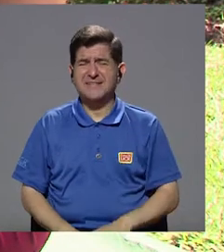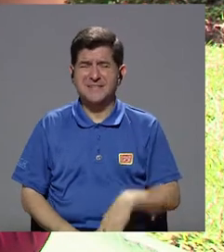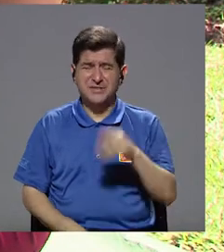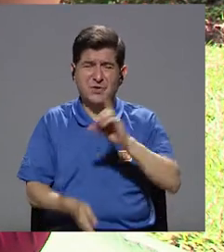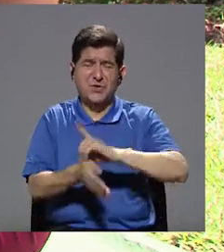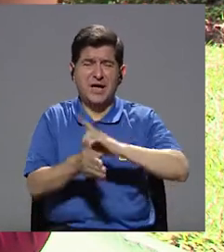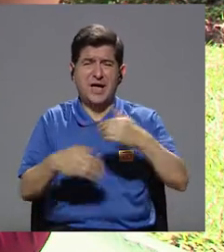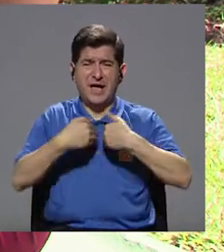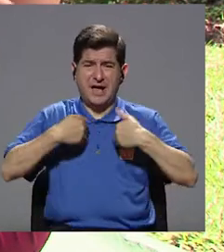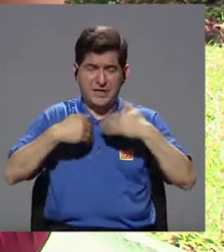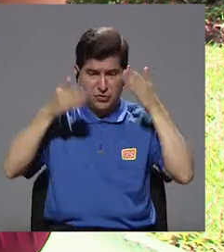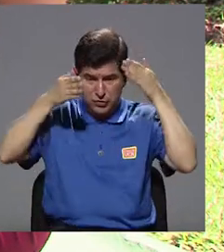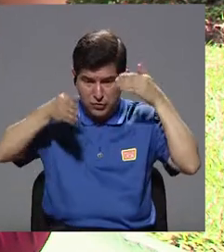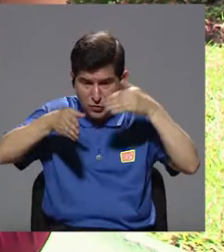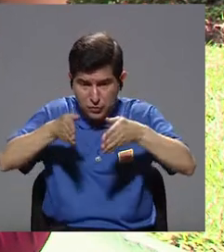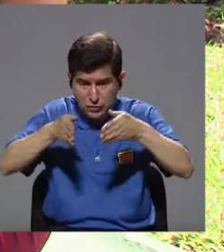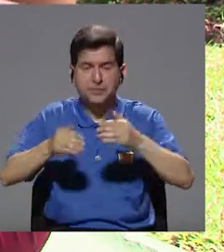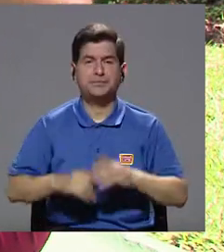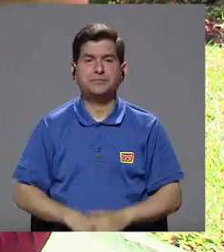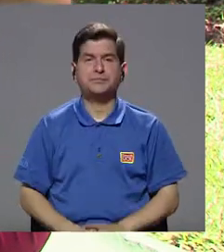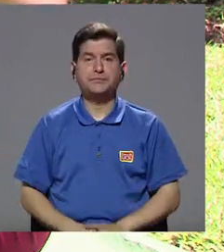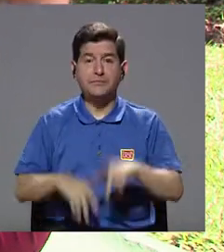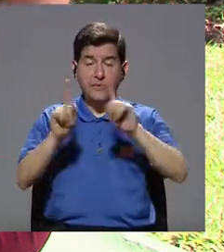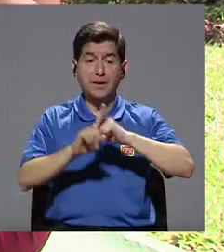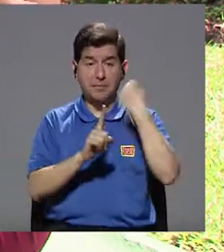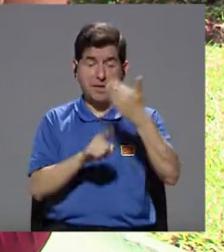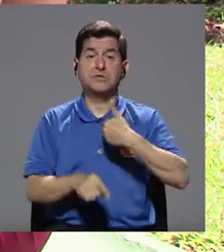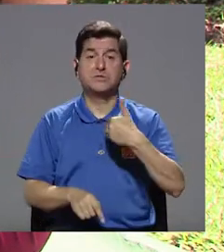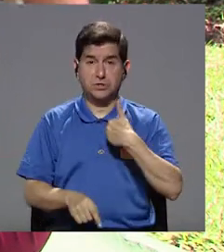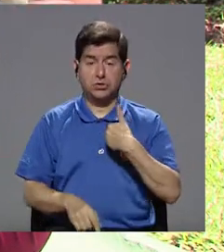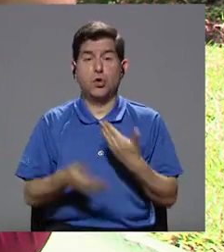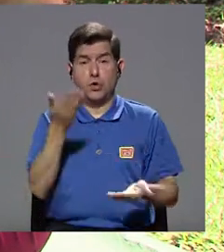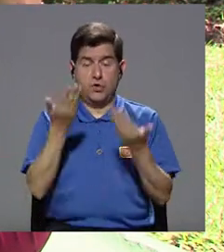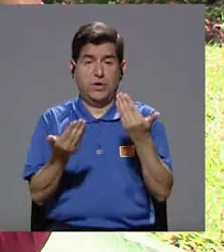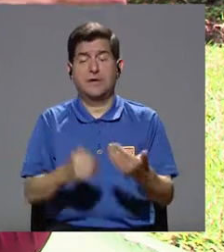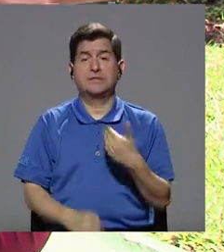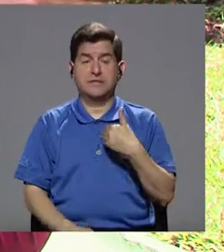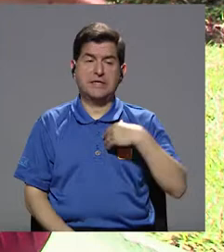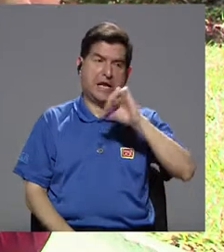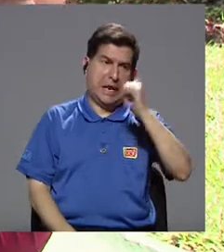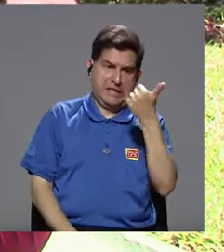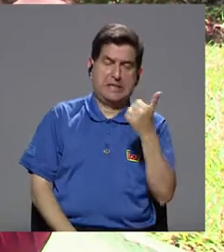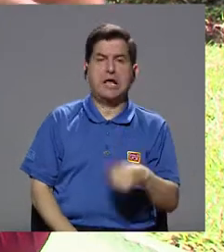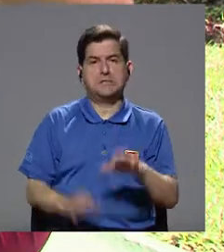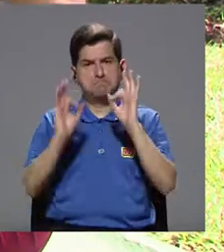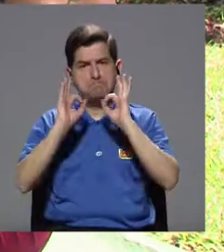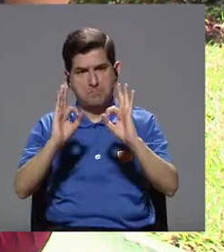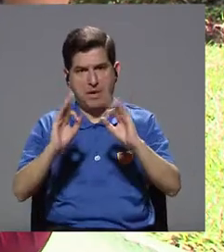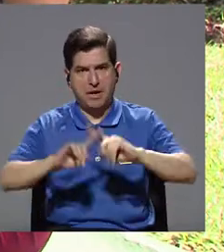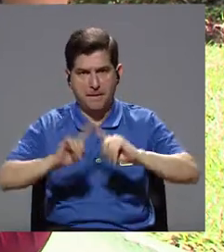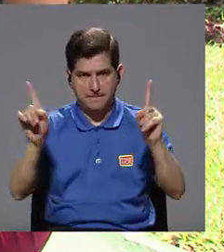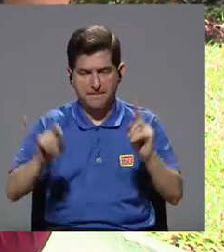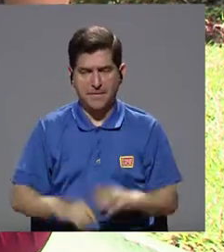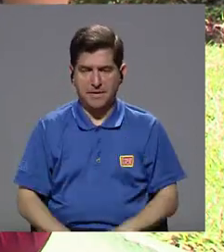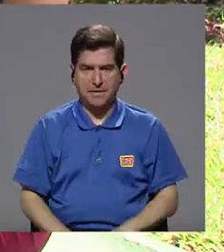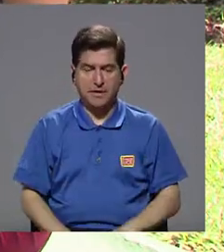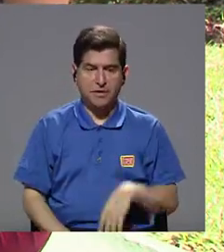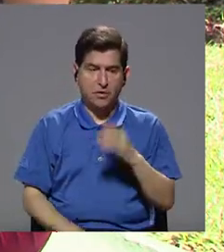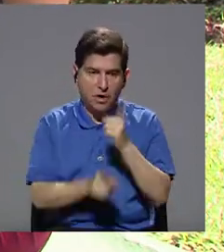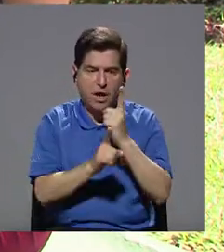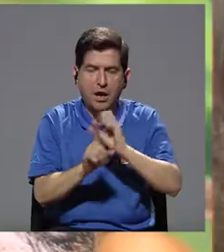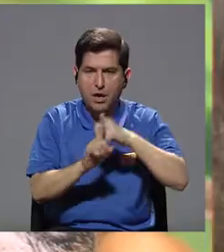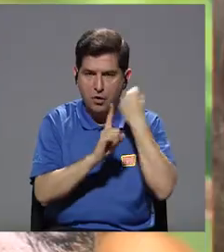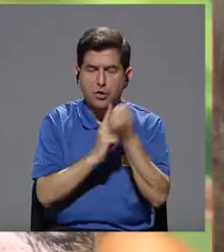con los veterinarios. a ver, si una persona tiene las condiciones, las posibilidades de tener diez, que los tenga, pero digamos que los tenga bien.